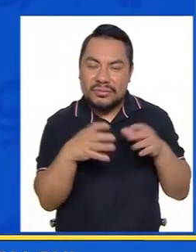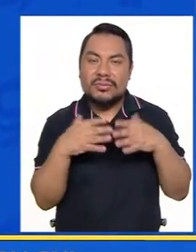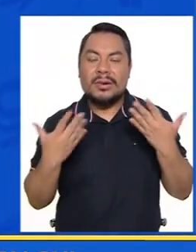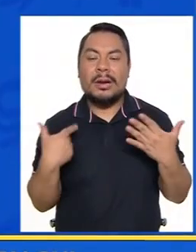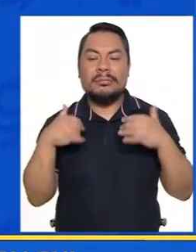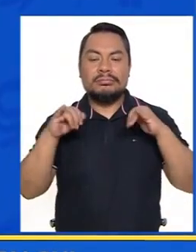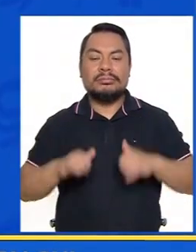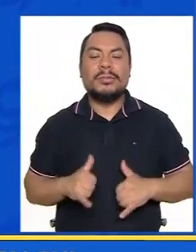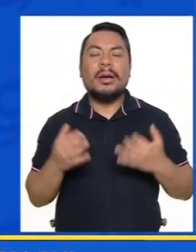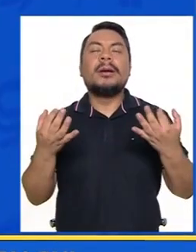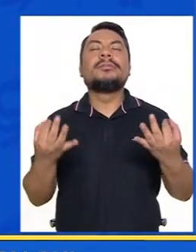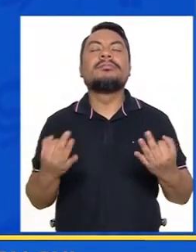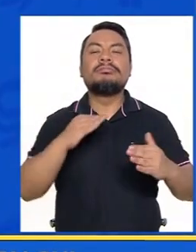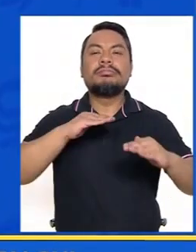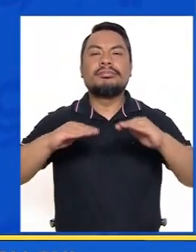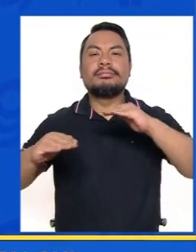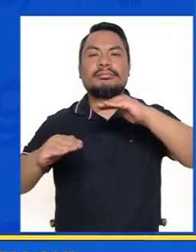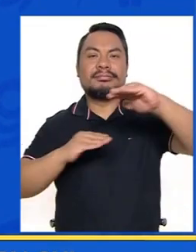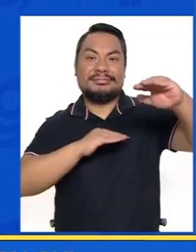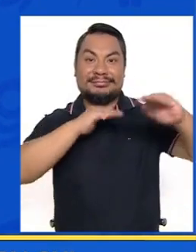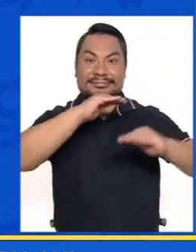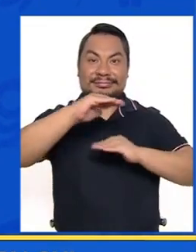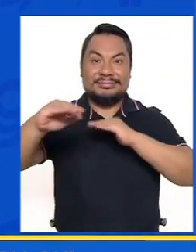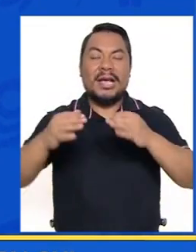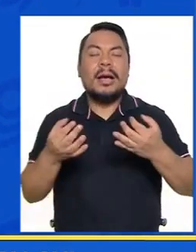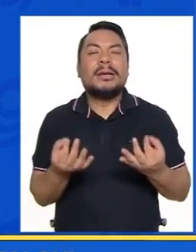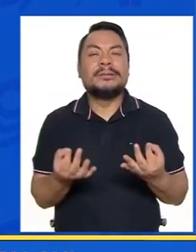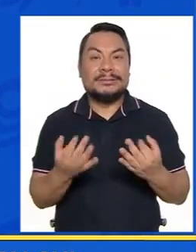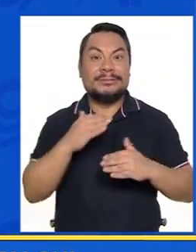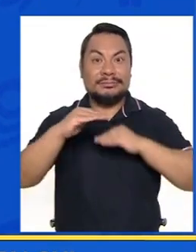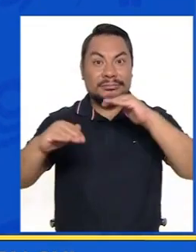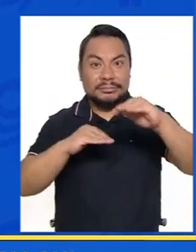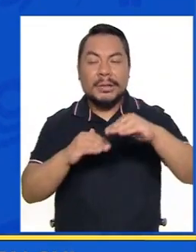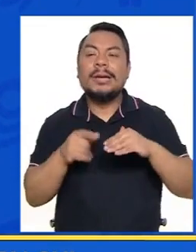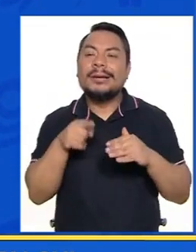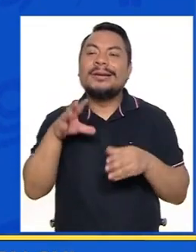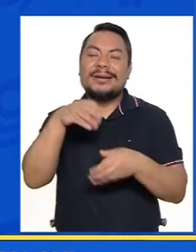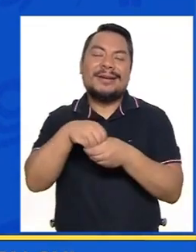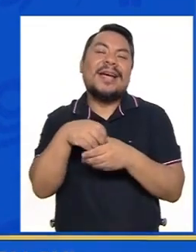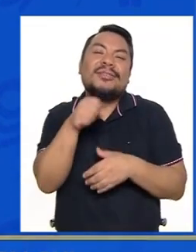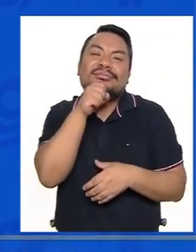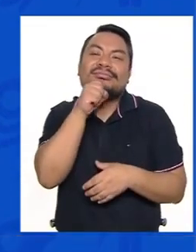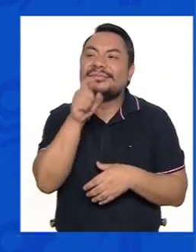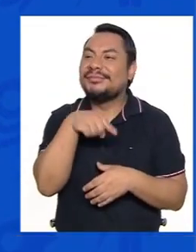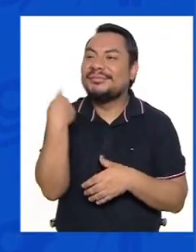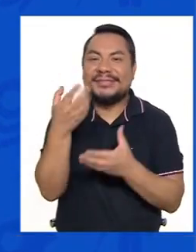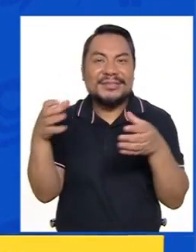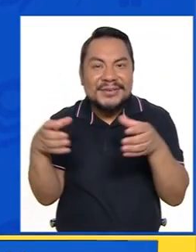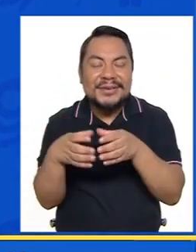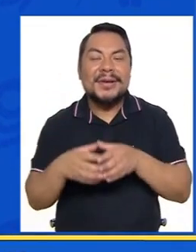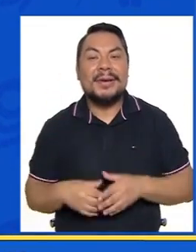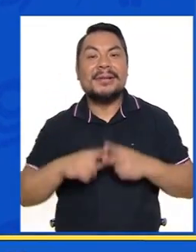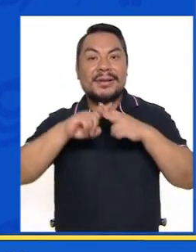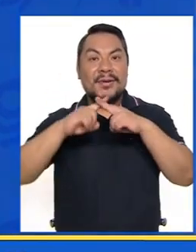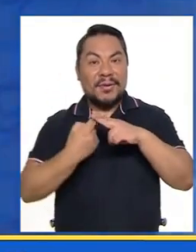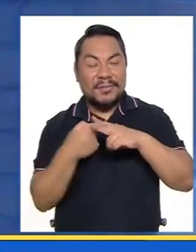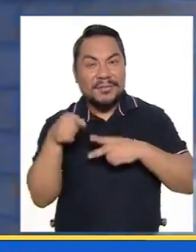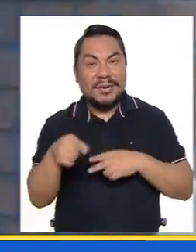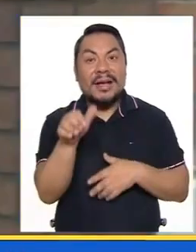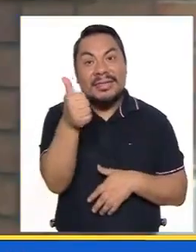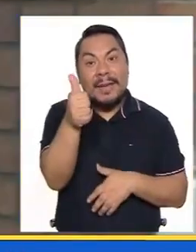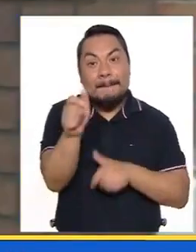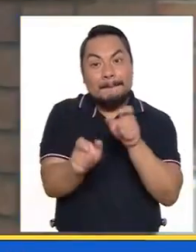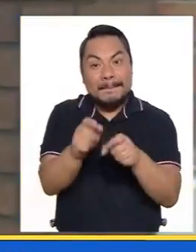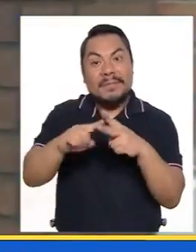los Tai Chi, los Tai Chi, los Años Maravillosos, en el cual comenzamos con